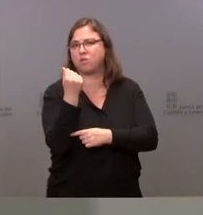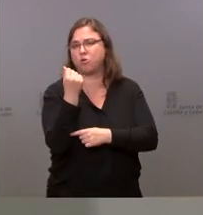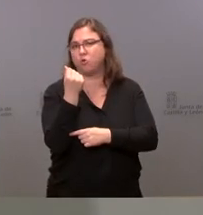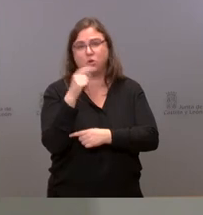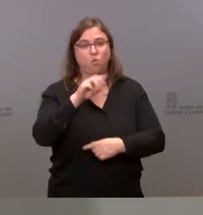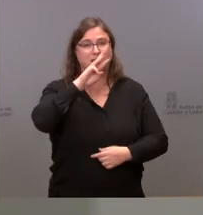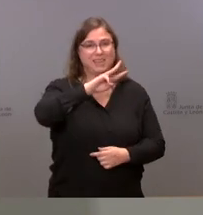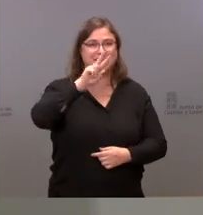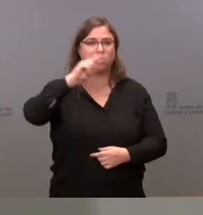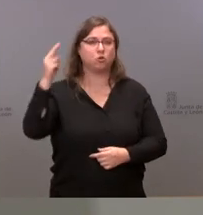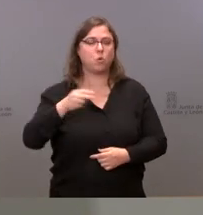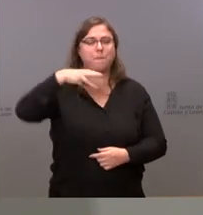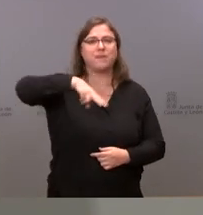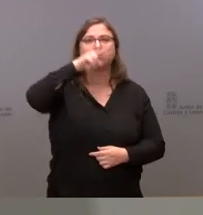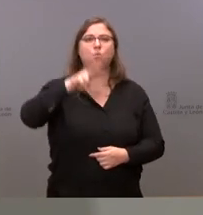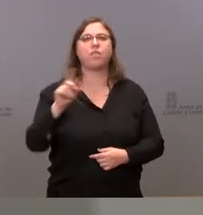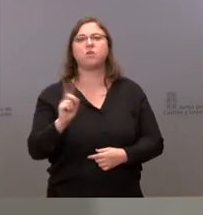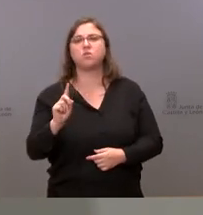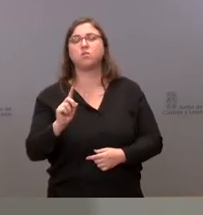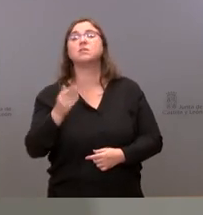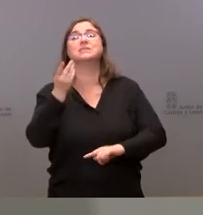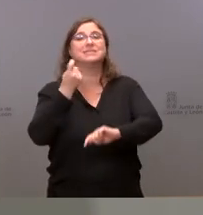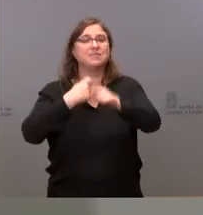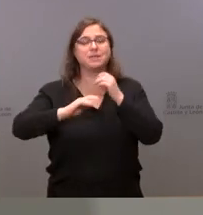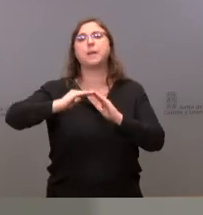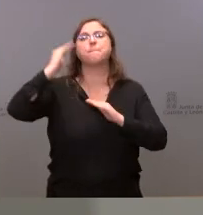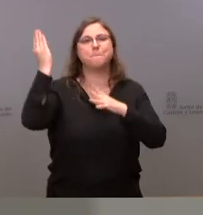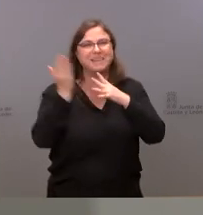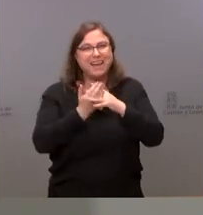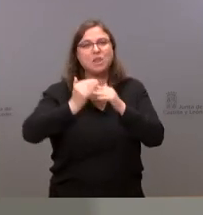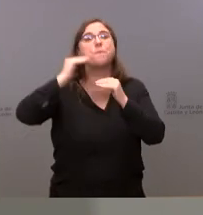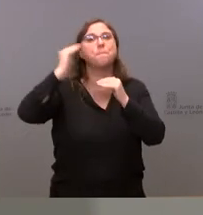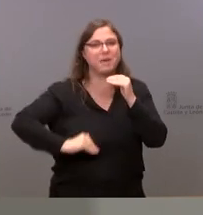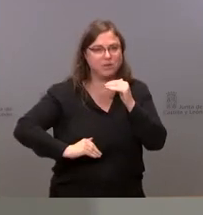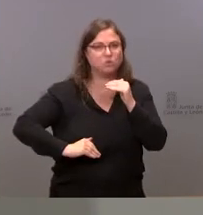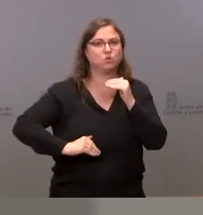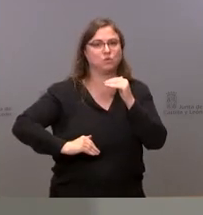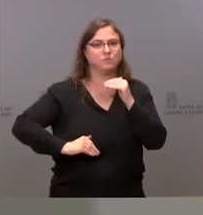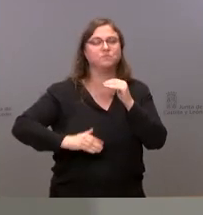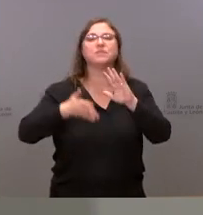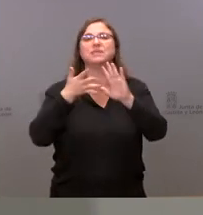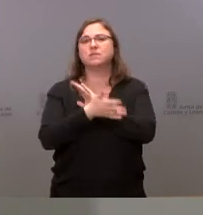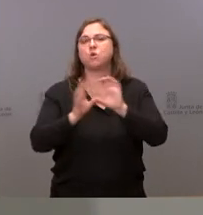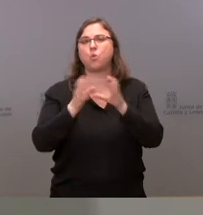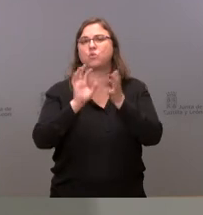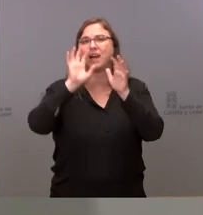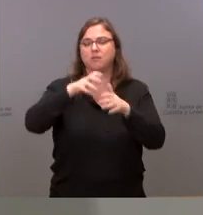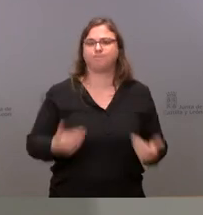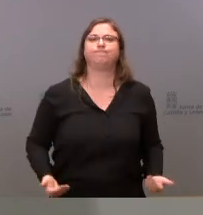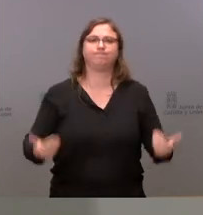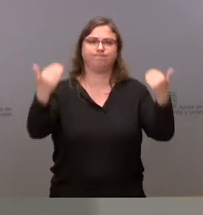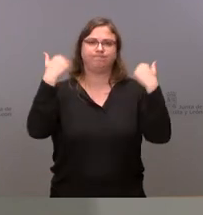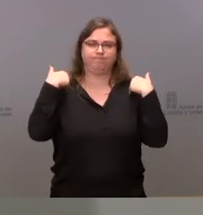32 euros metro cuadrado van a ponerse en venta a menos de la mitad del precio de coste por tanto la Junta asume más de la mitad